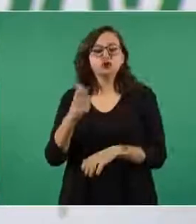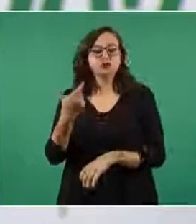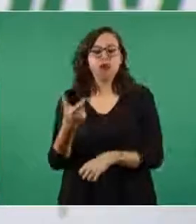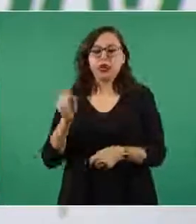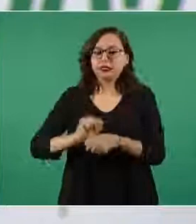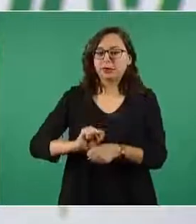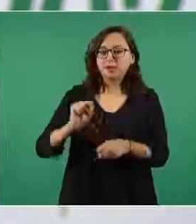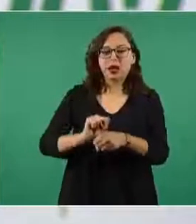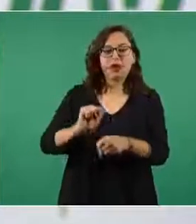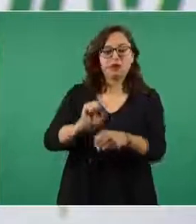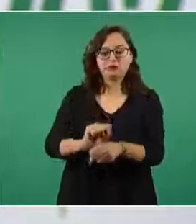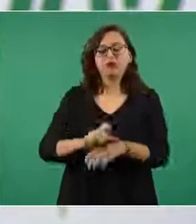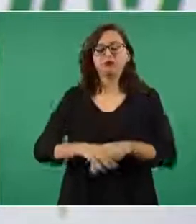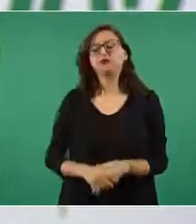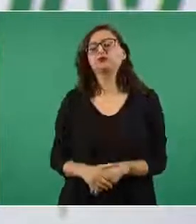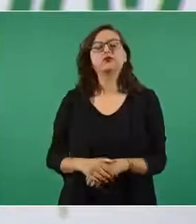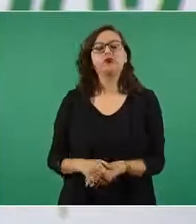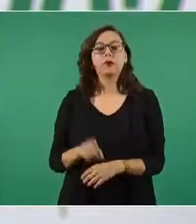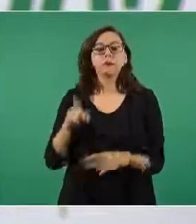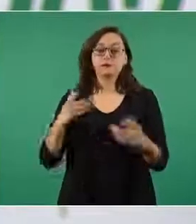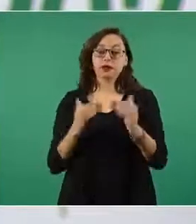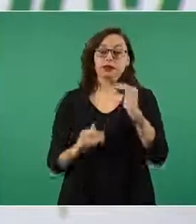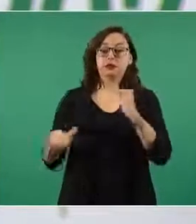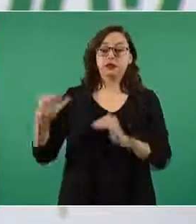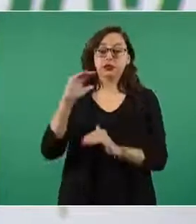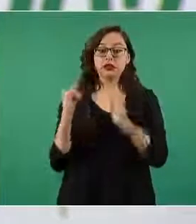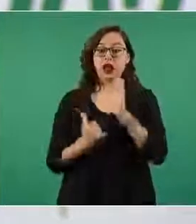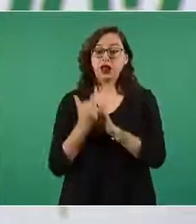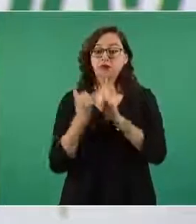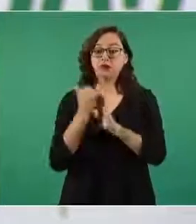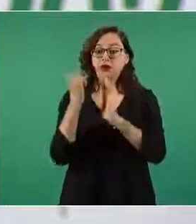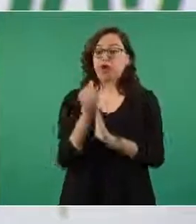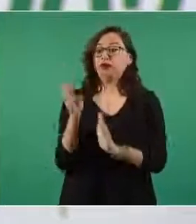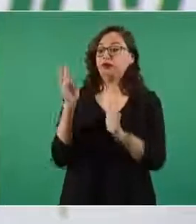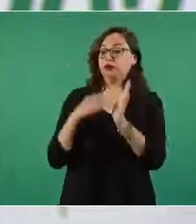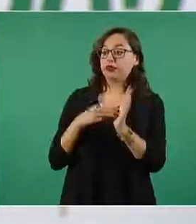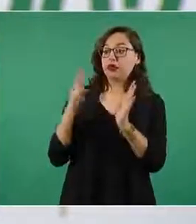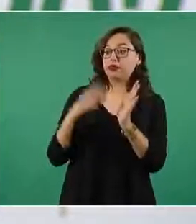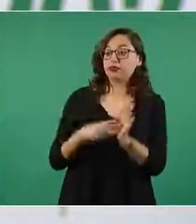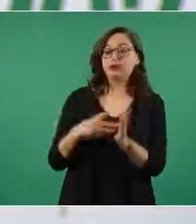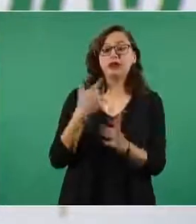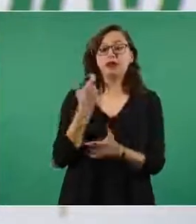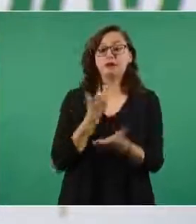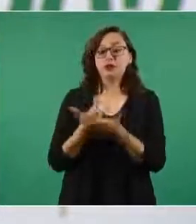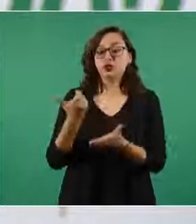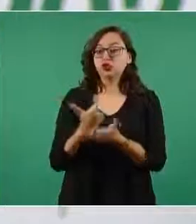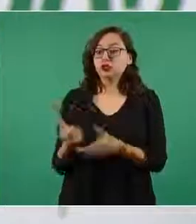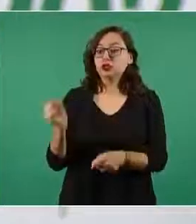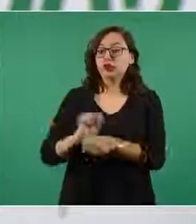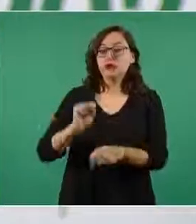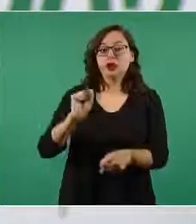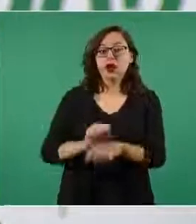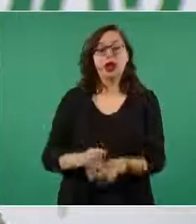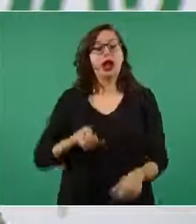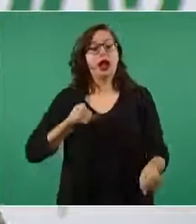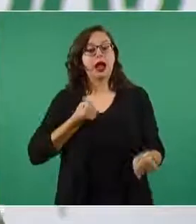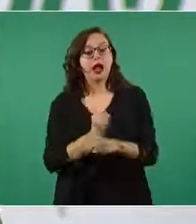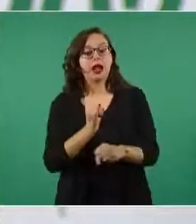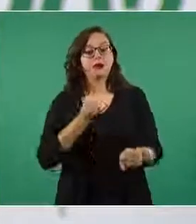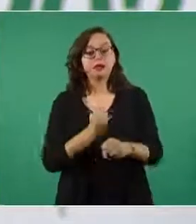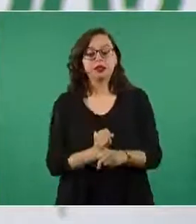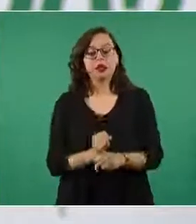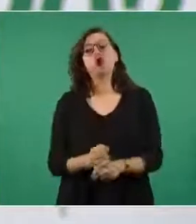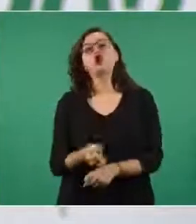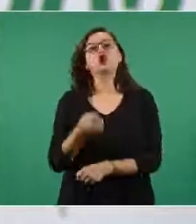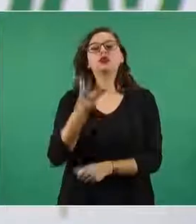un albañil se contrata por tres mil pesos a la semana eso es lo que él espera que se le pague el día sábado un carpintero de obra negra cobra